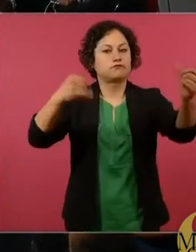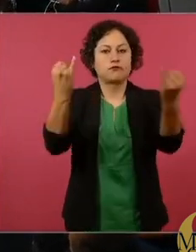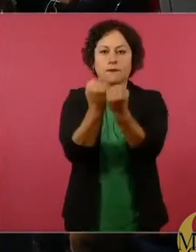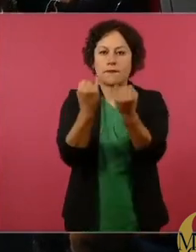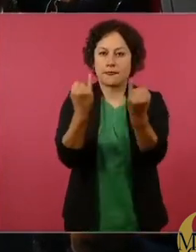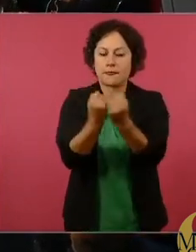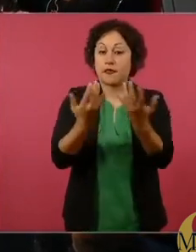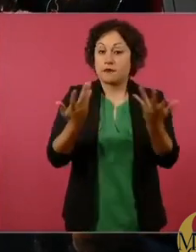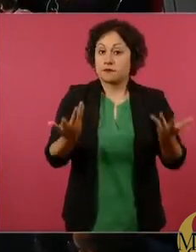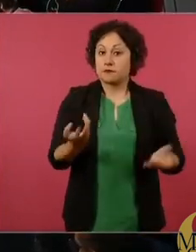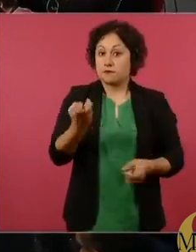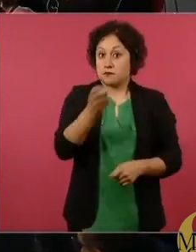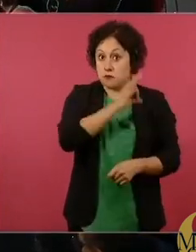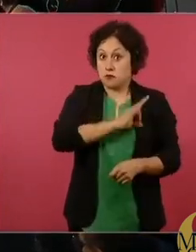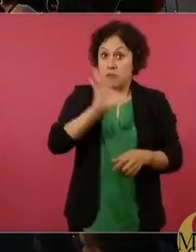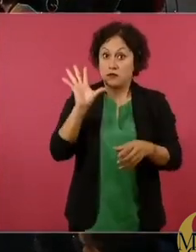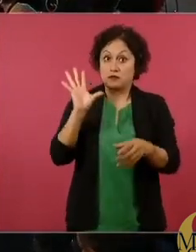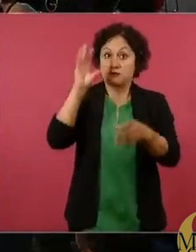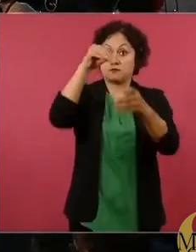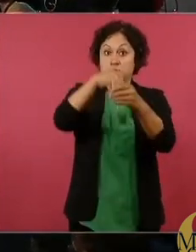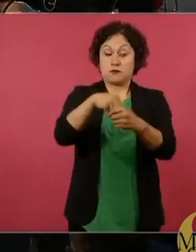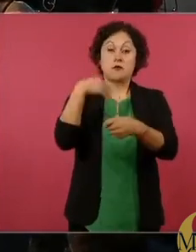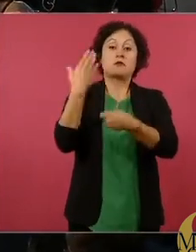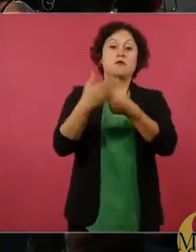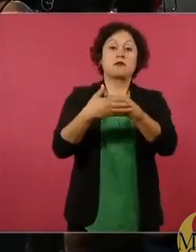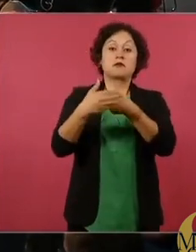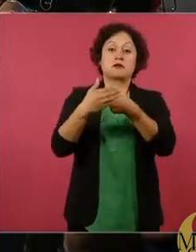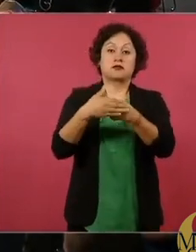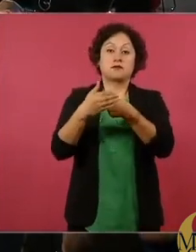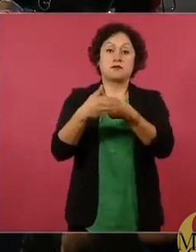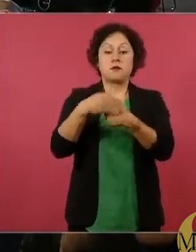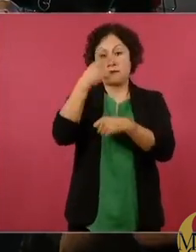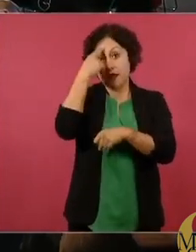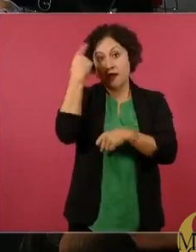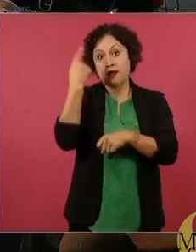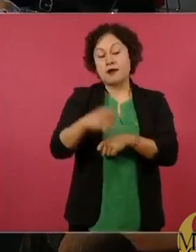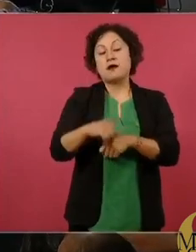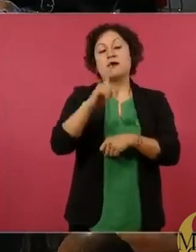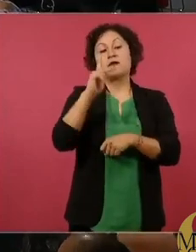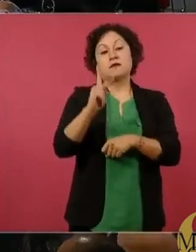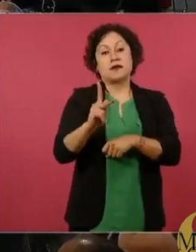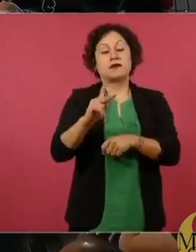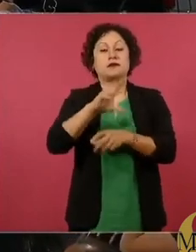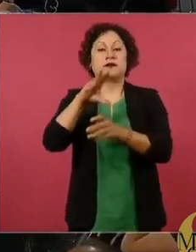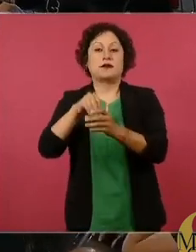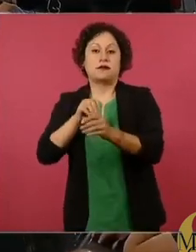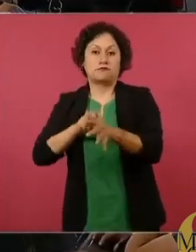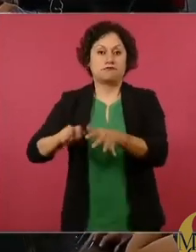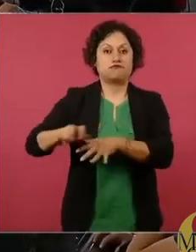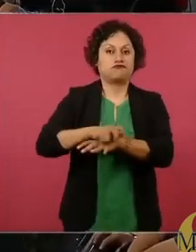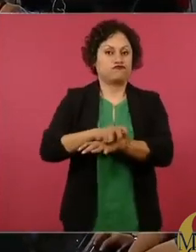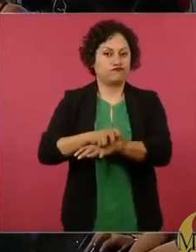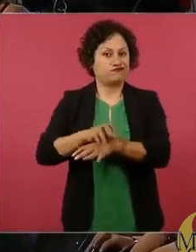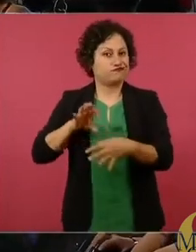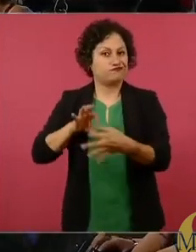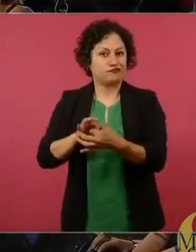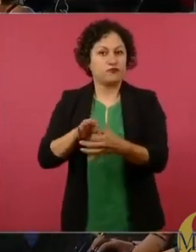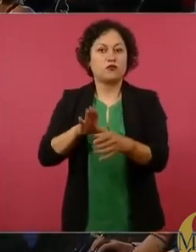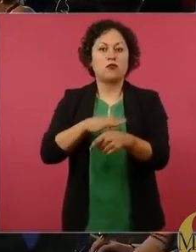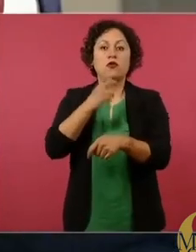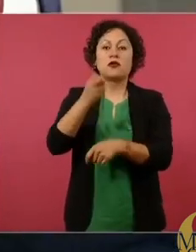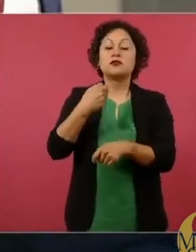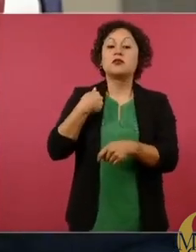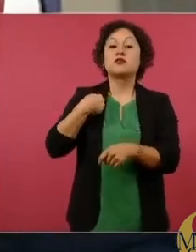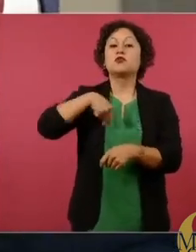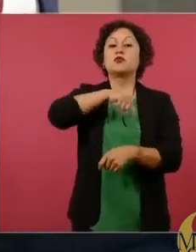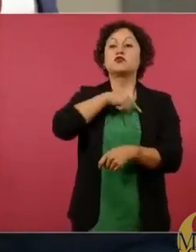incluso incorporarlo al Plan Integral de Desarrollo del Tren Maya. Por eso reiteramos nuestro llamado a la nueva administración para